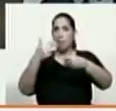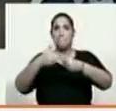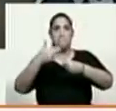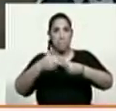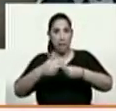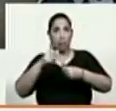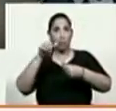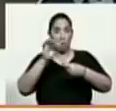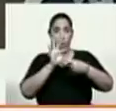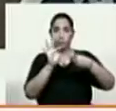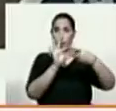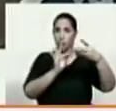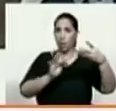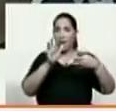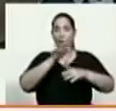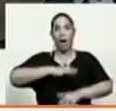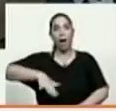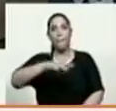en toda Venezuela